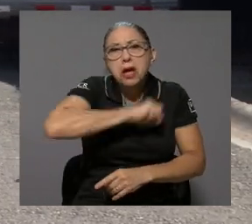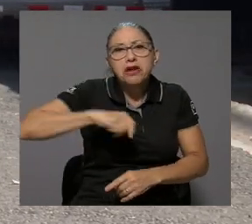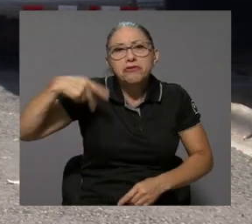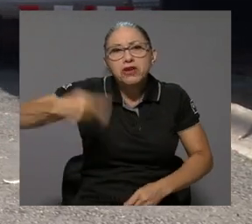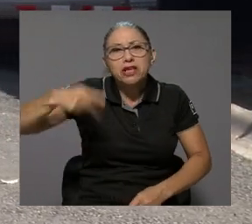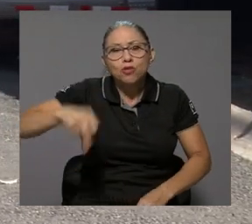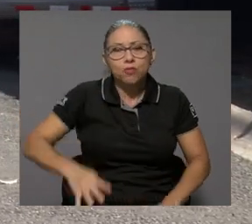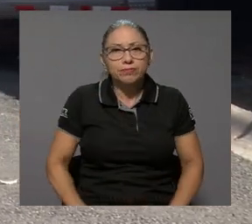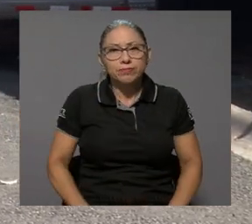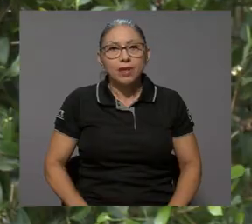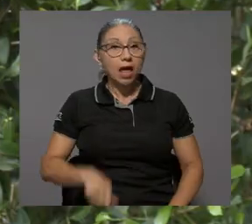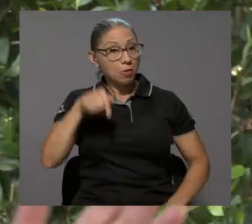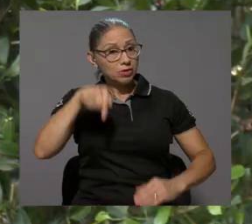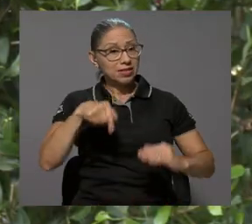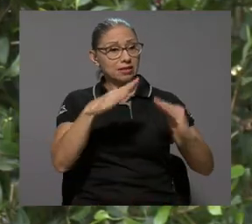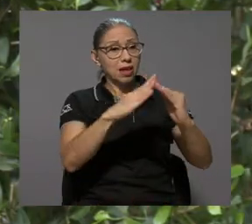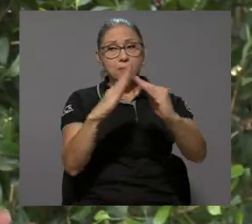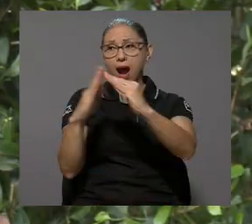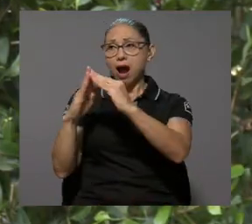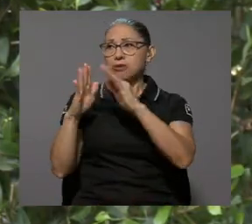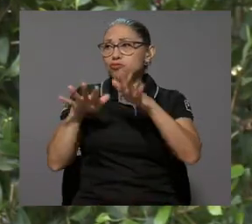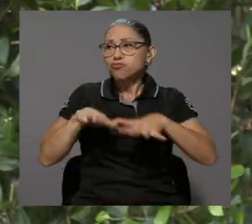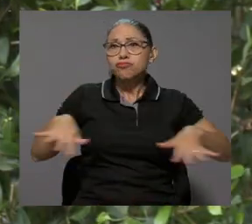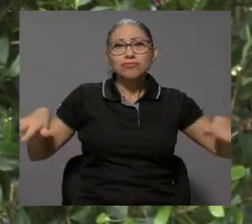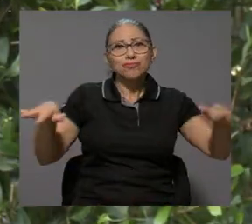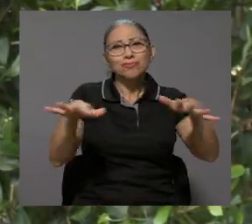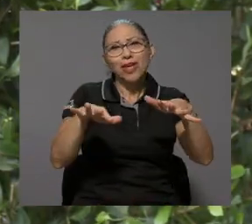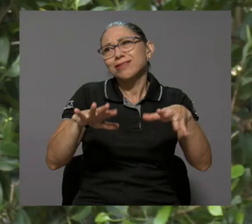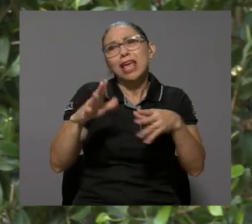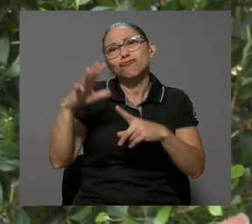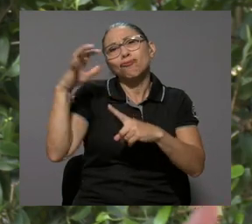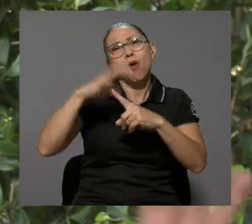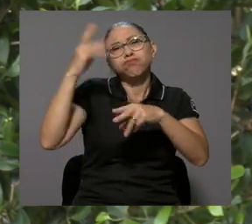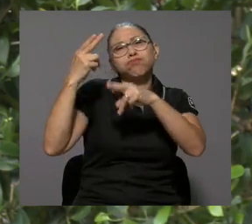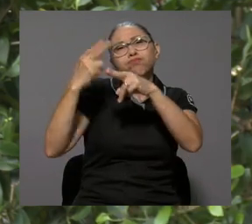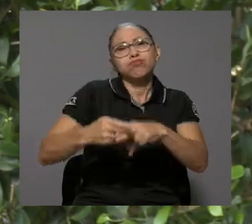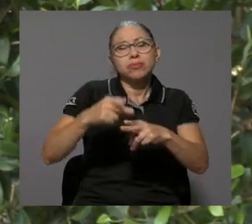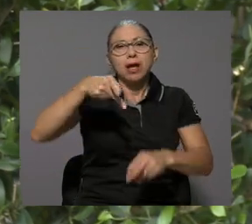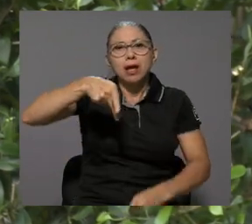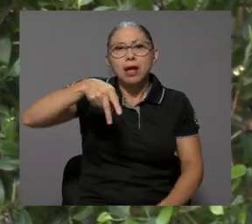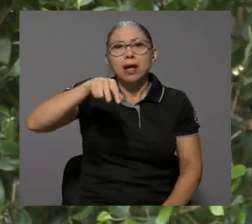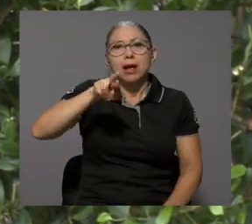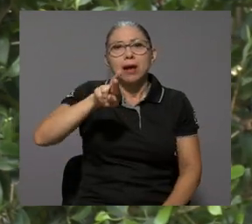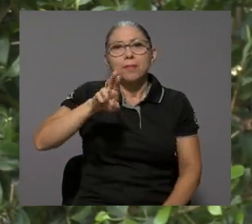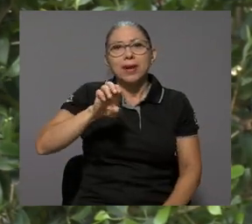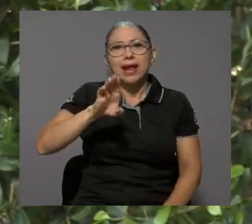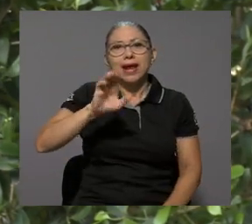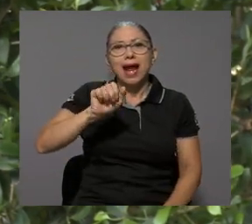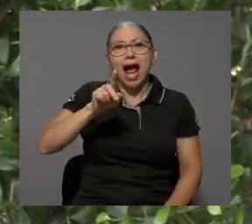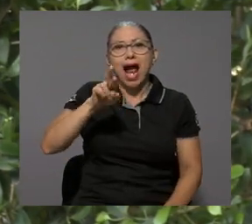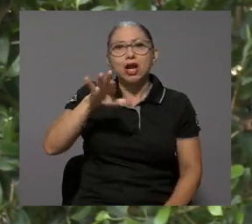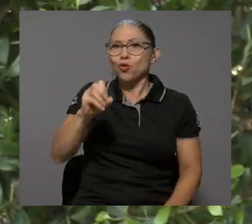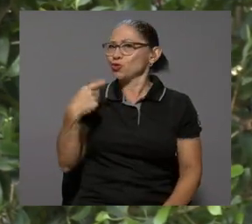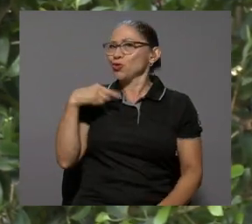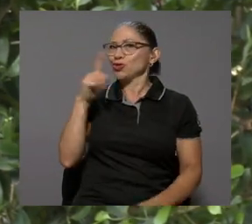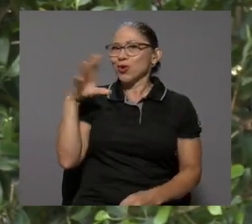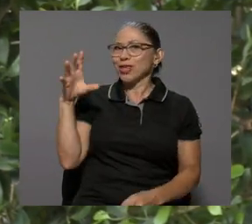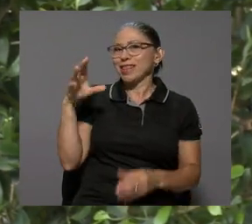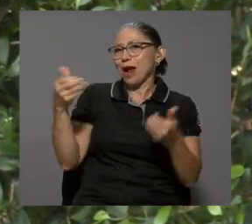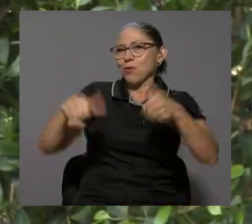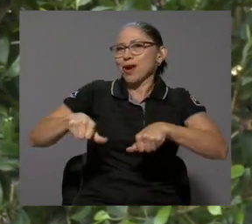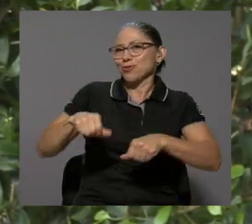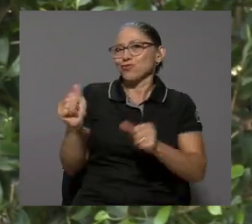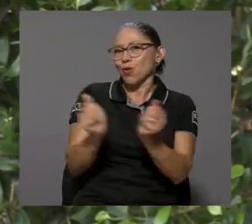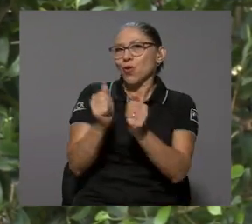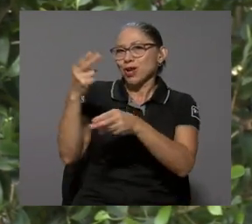este riesgo. Bueno, es un barrio, un lugar que comúnmente le dicen precario, ¿verdad? El cual no estoy muy de acuerdo con